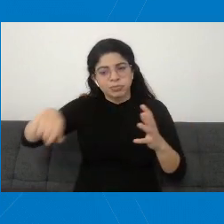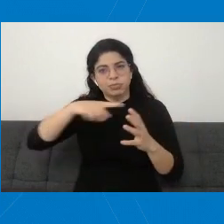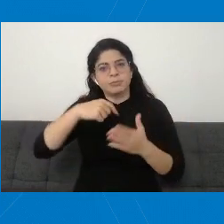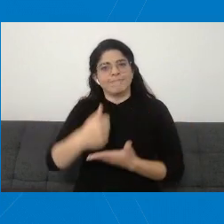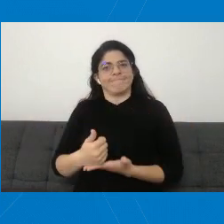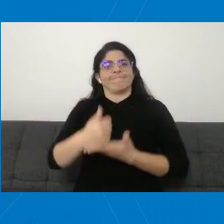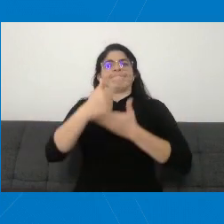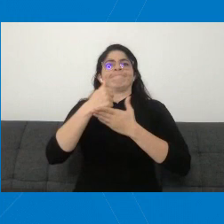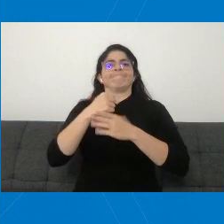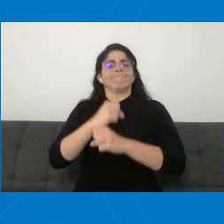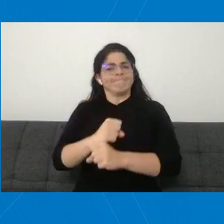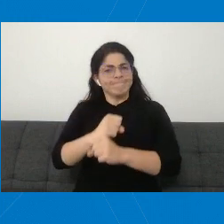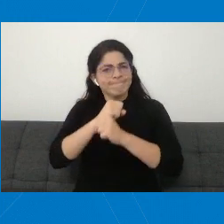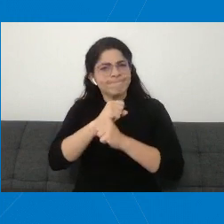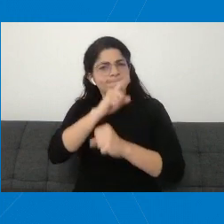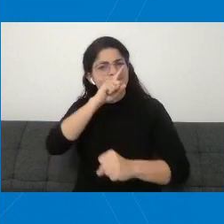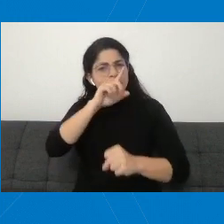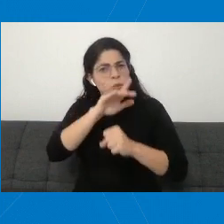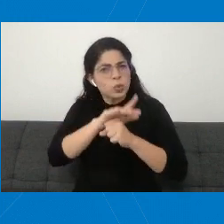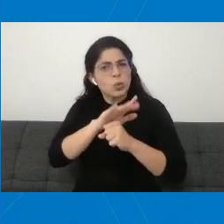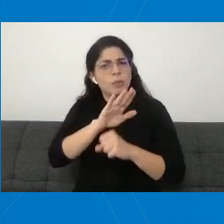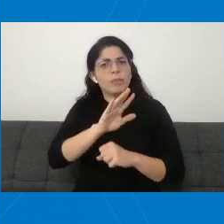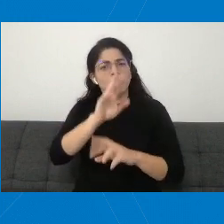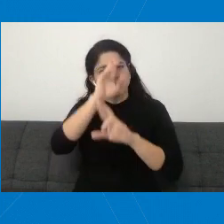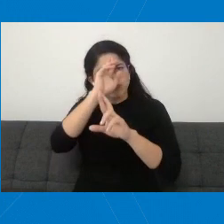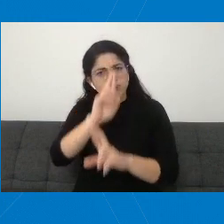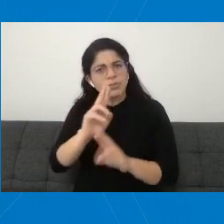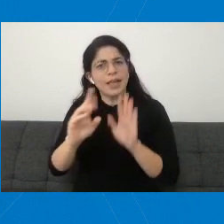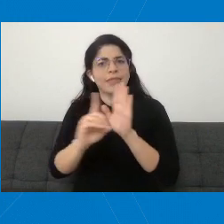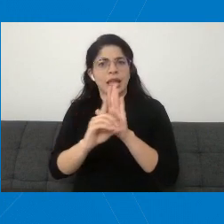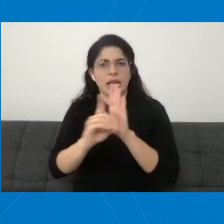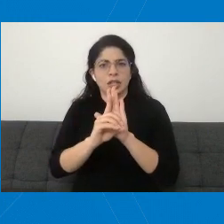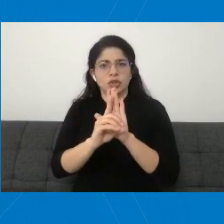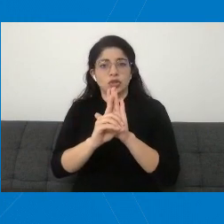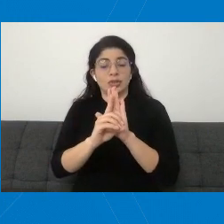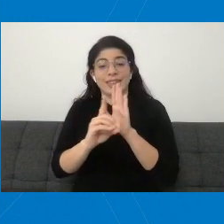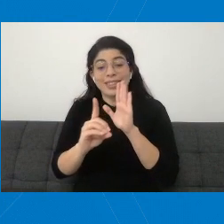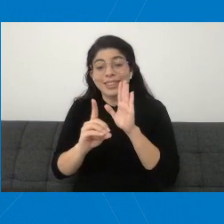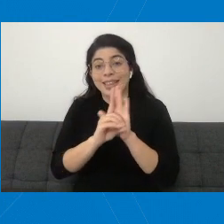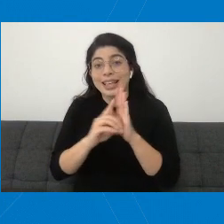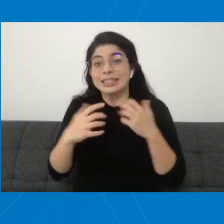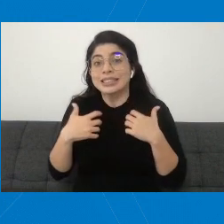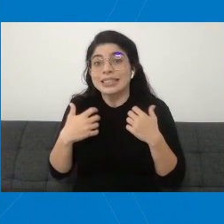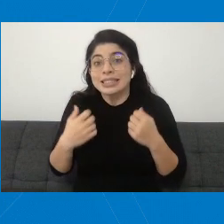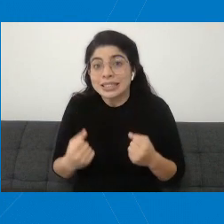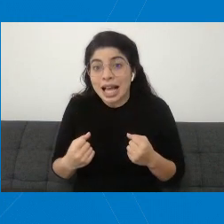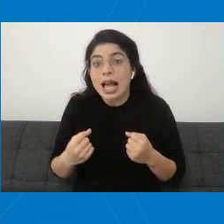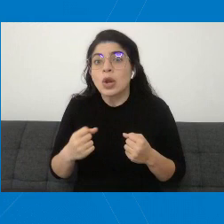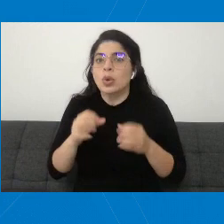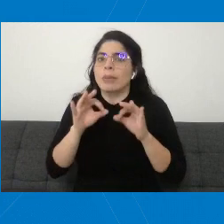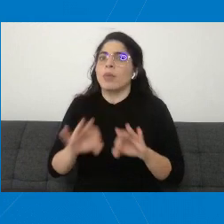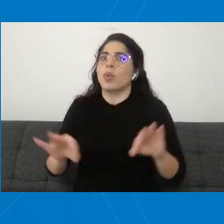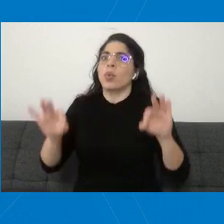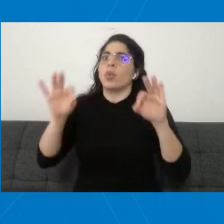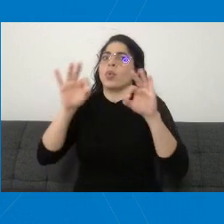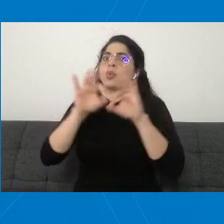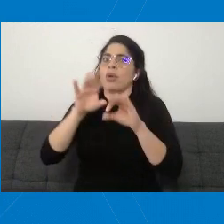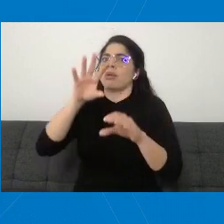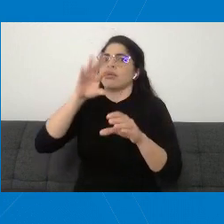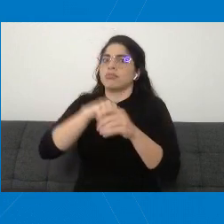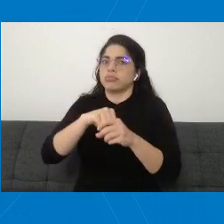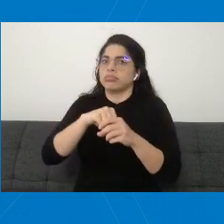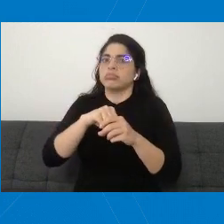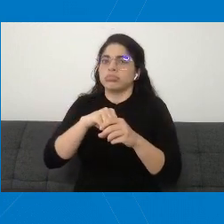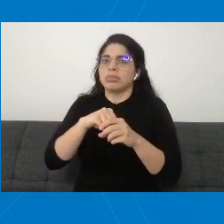la protección de estos derechos, siendo el derecho a la salud un componente esencial del derecho